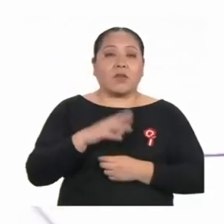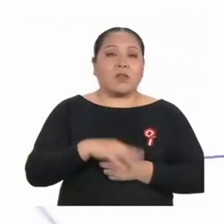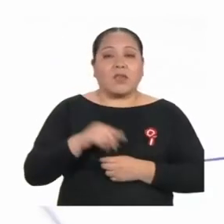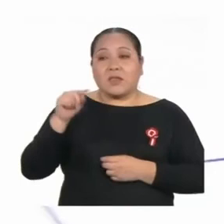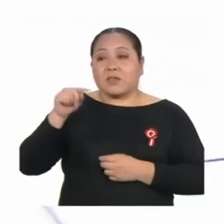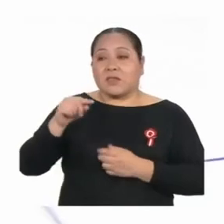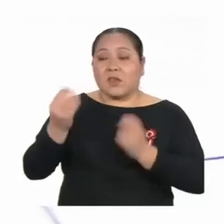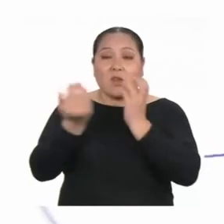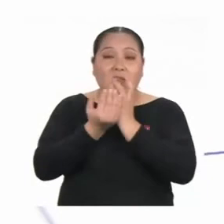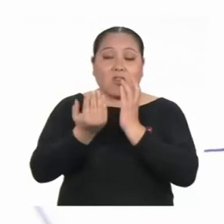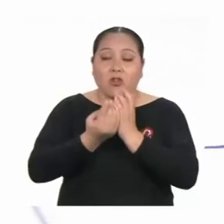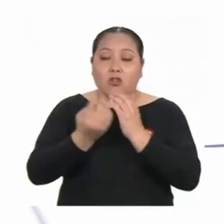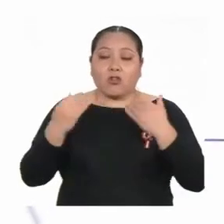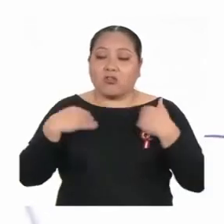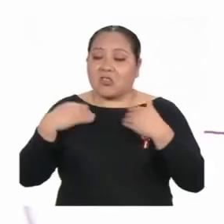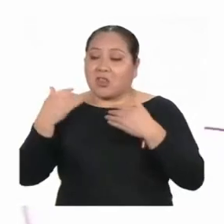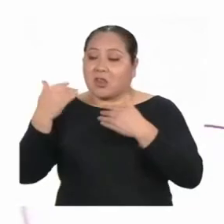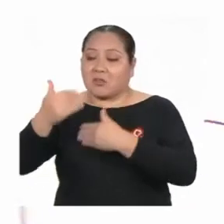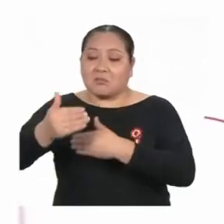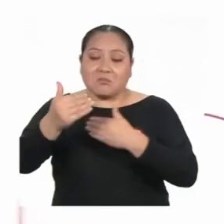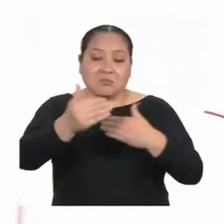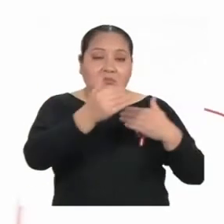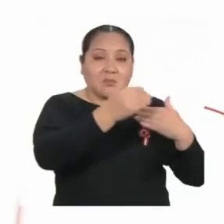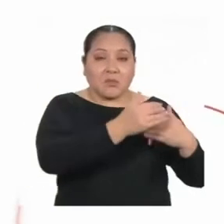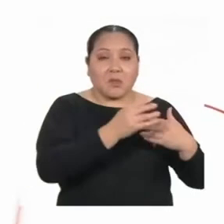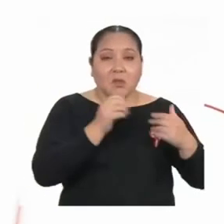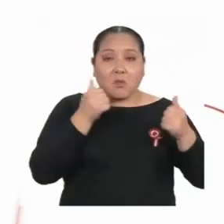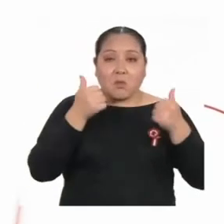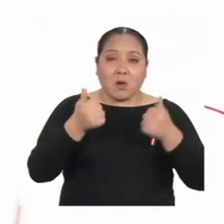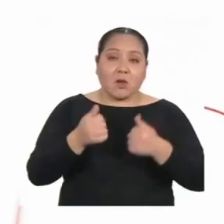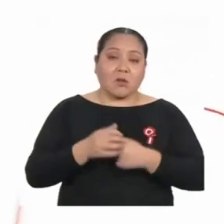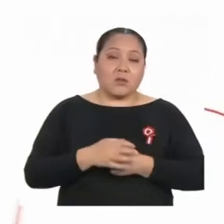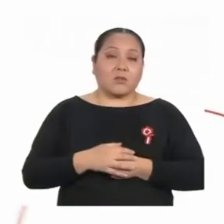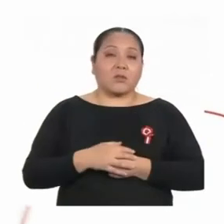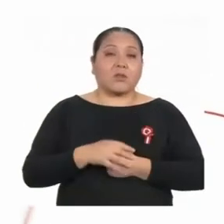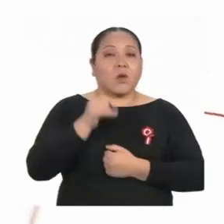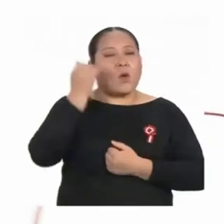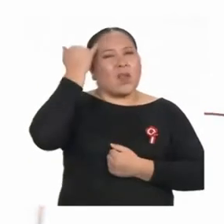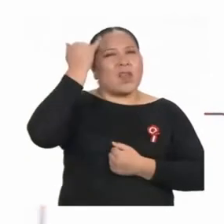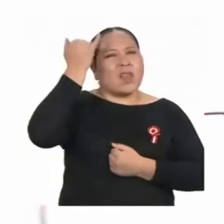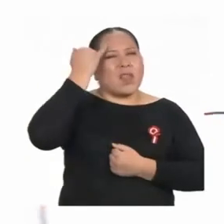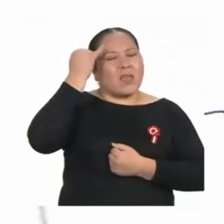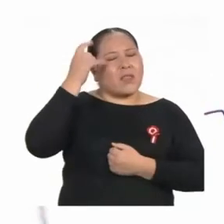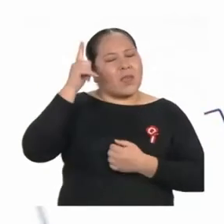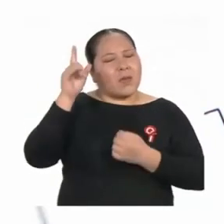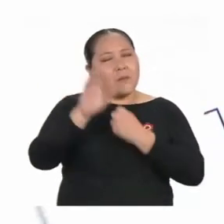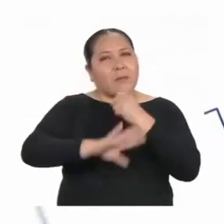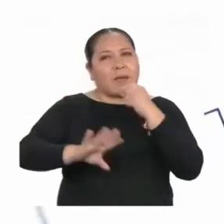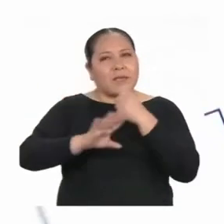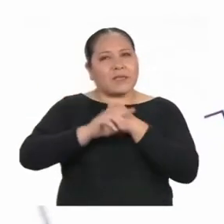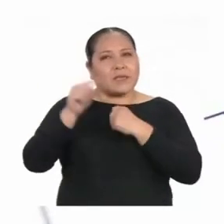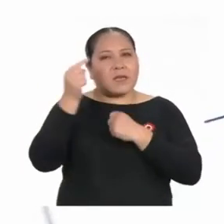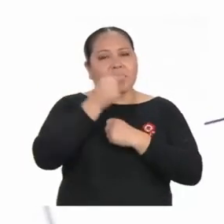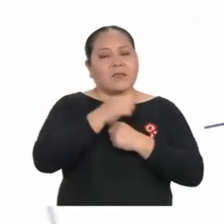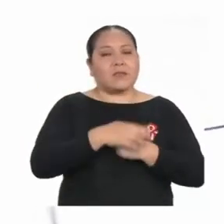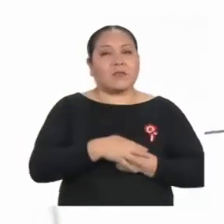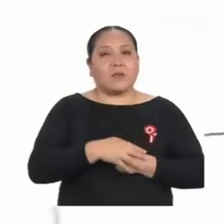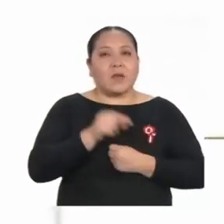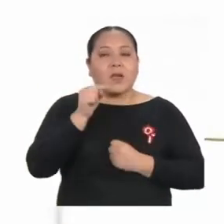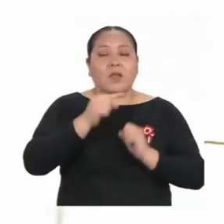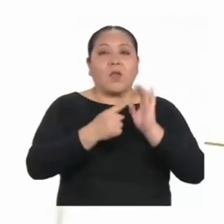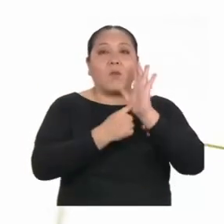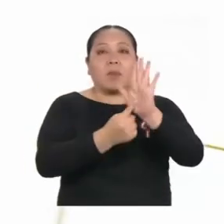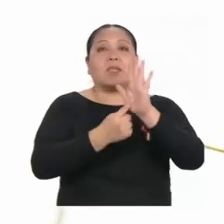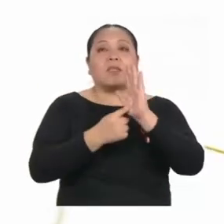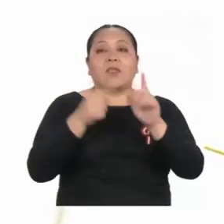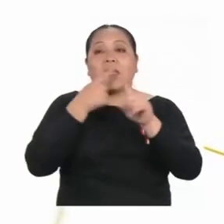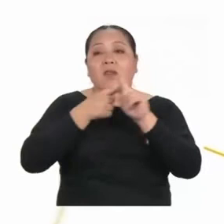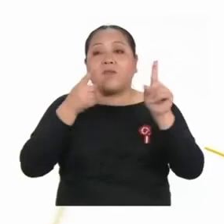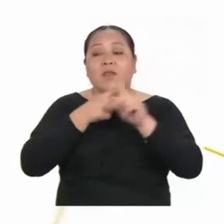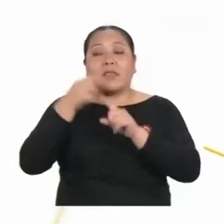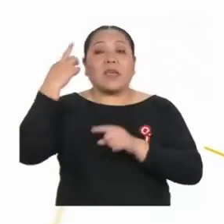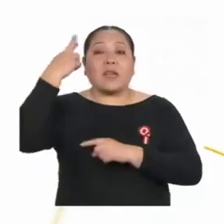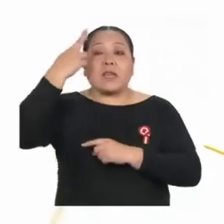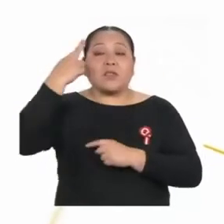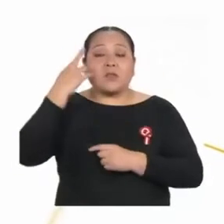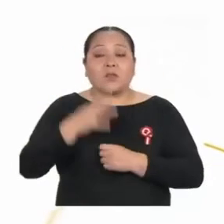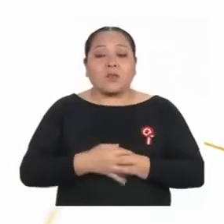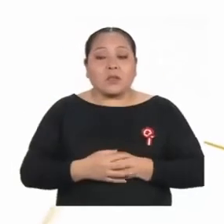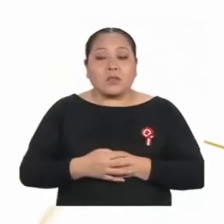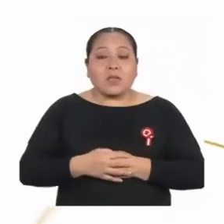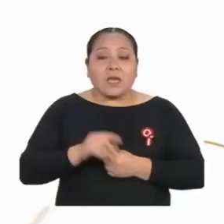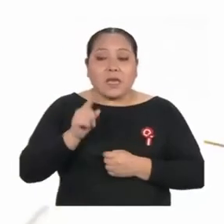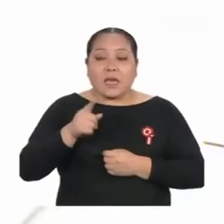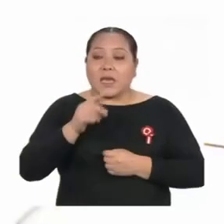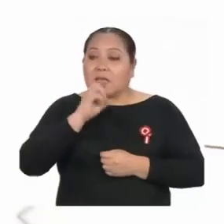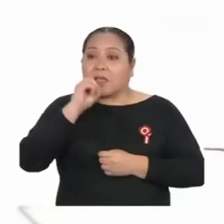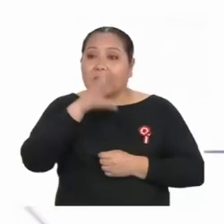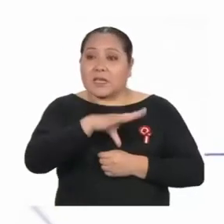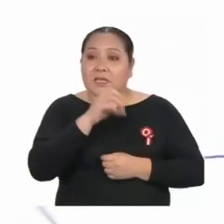condiciones adecuadas. ¿Cuál es la idea principal de este texto? Nos presenta otras causas que señalan las y